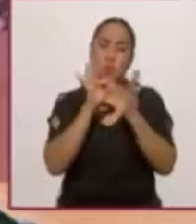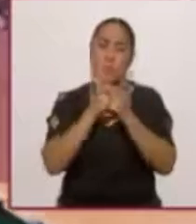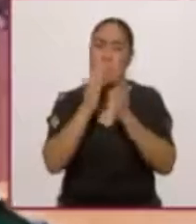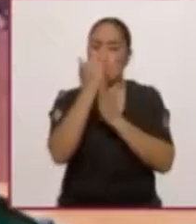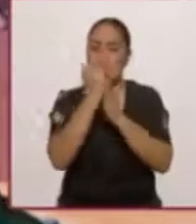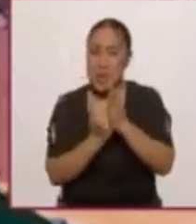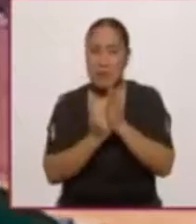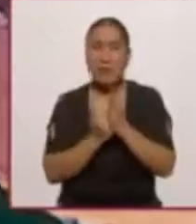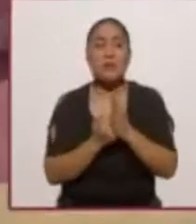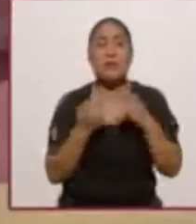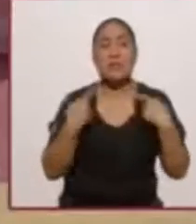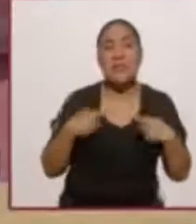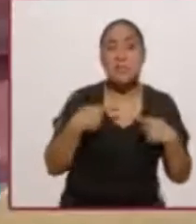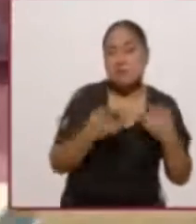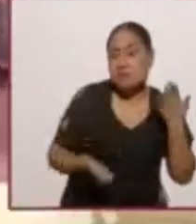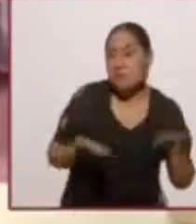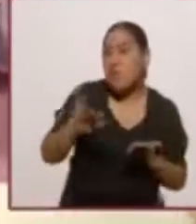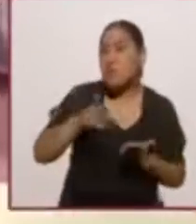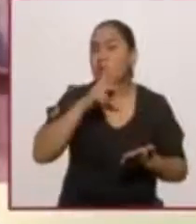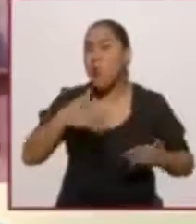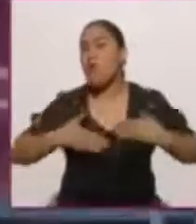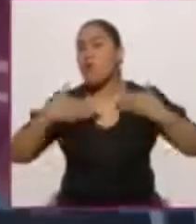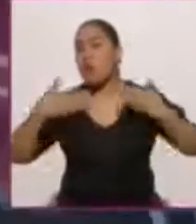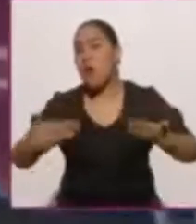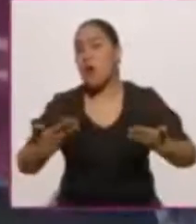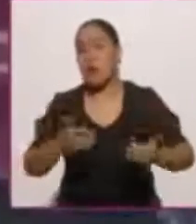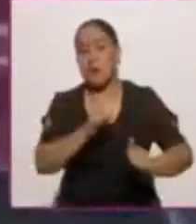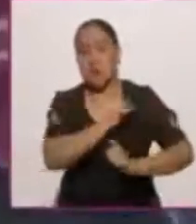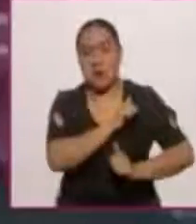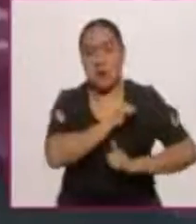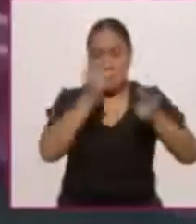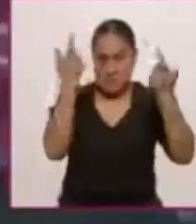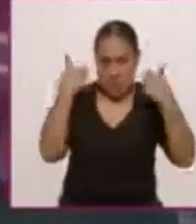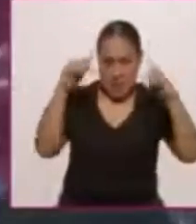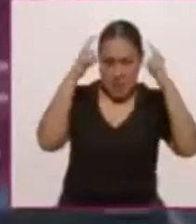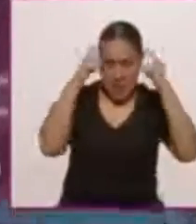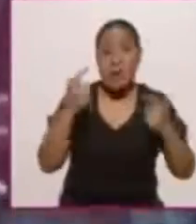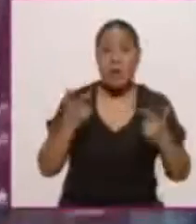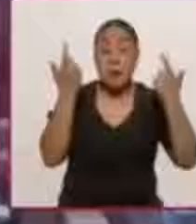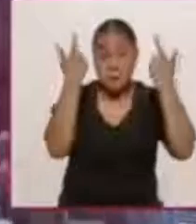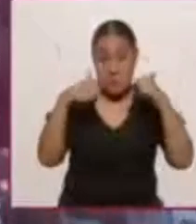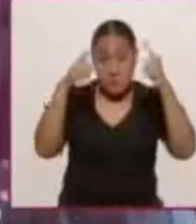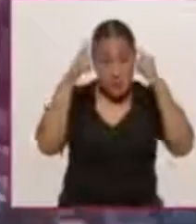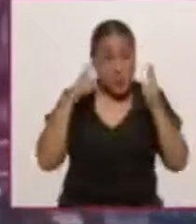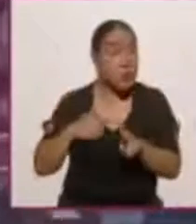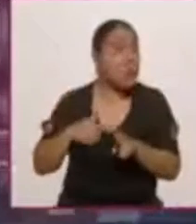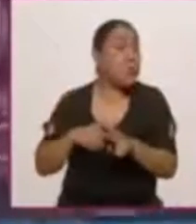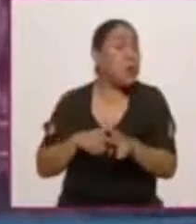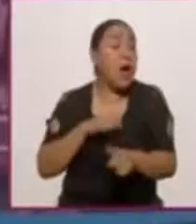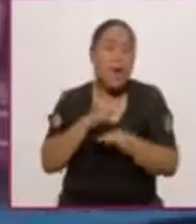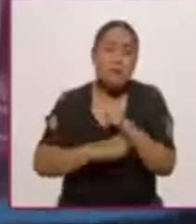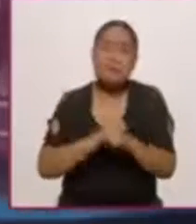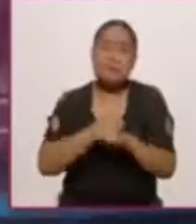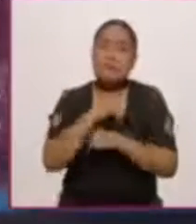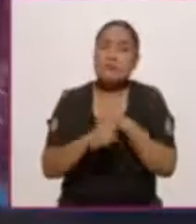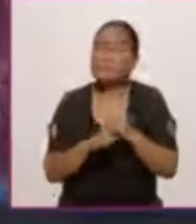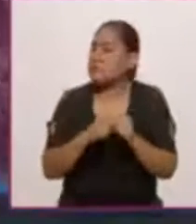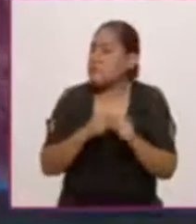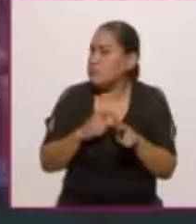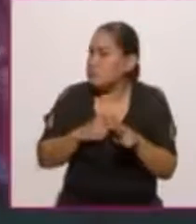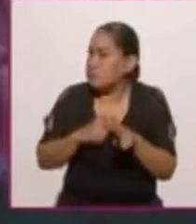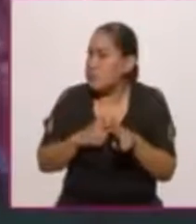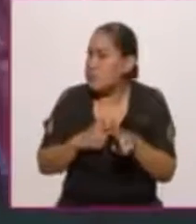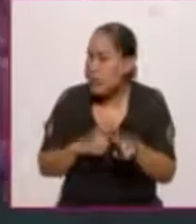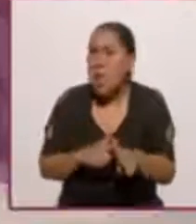niveles de confianza del Ejército y la Marina. La Marina está mantenida desde hace años de manera constante en niveles de